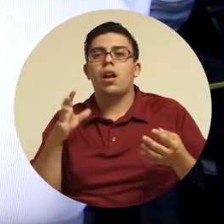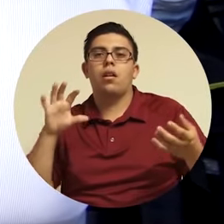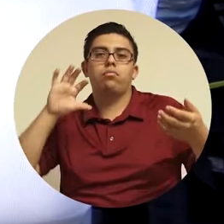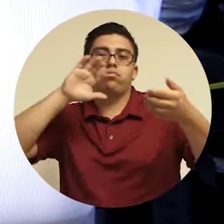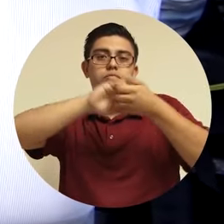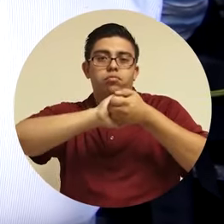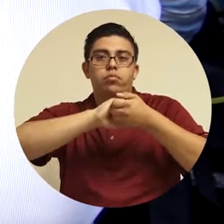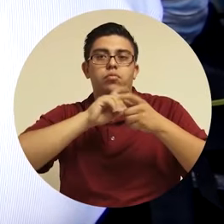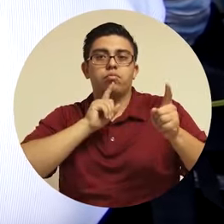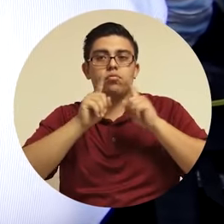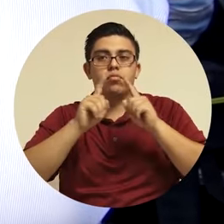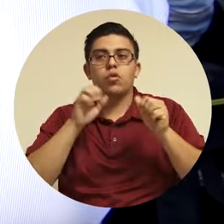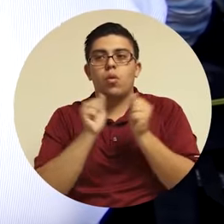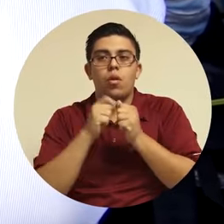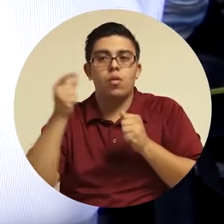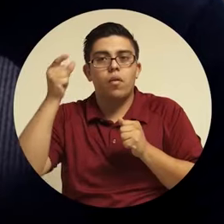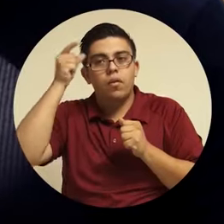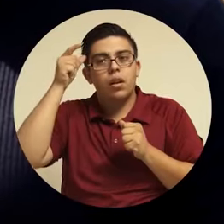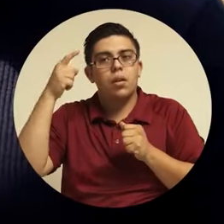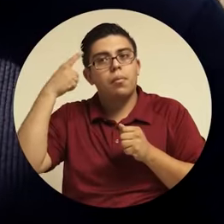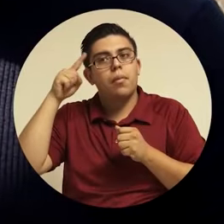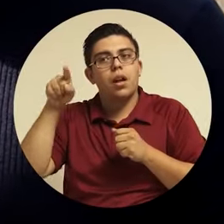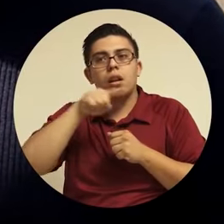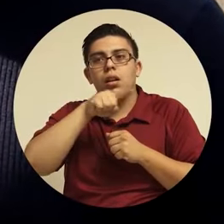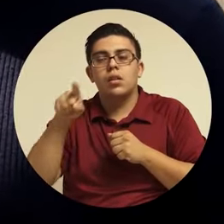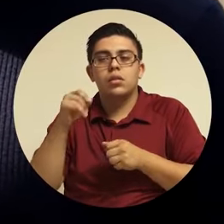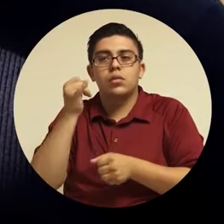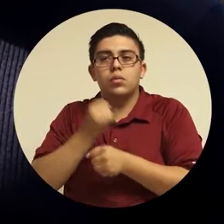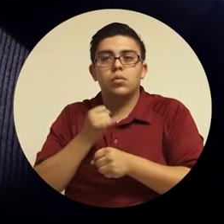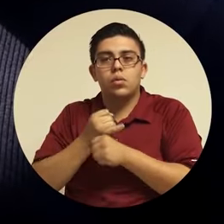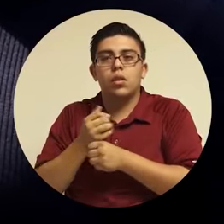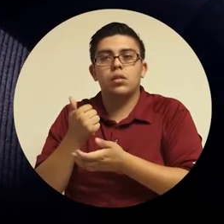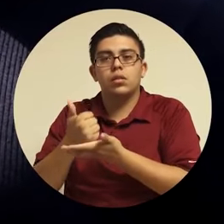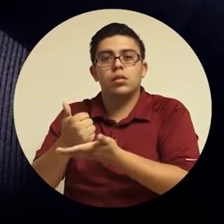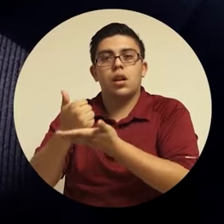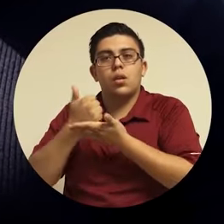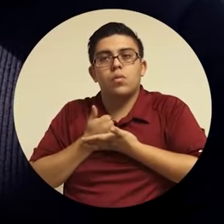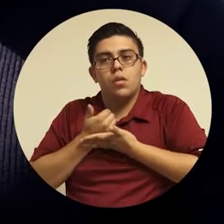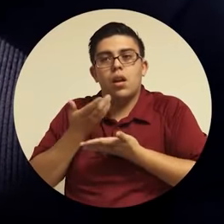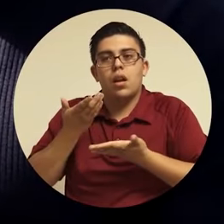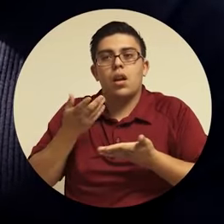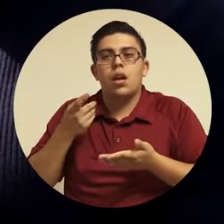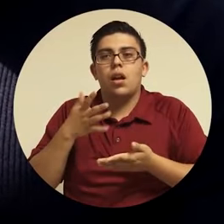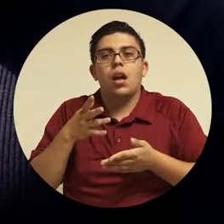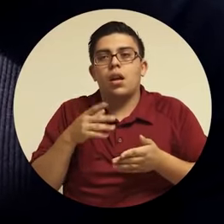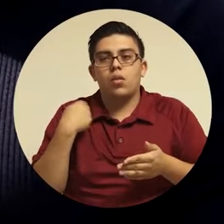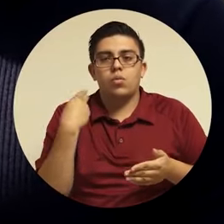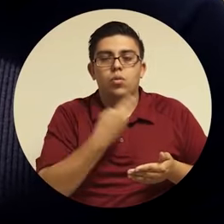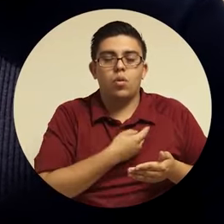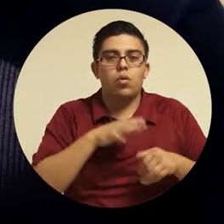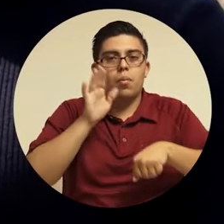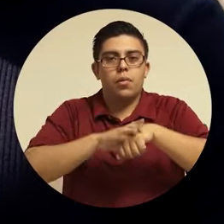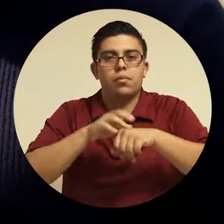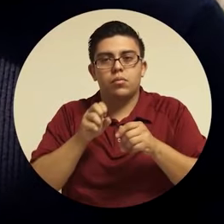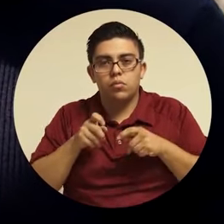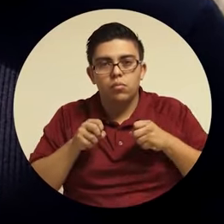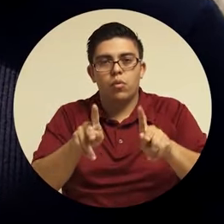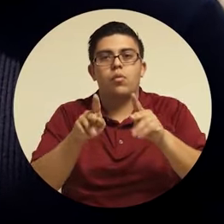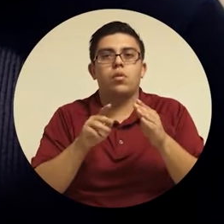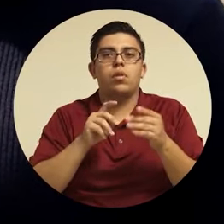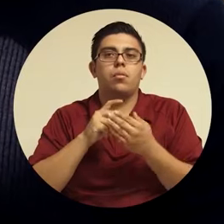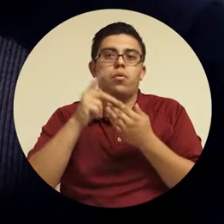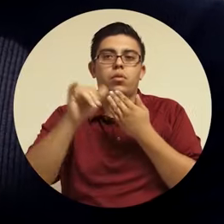traer recursos, sobre todo en materia vial. Este programa nos permite a nosotros una articulación directa con el gobierno a través de estas